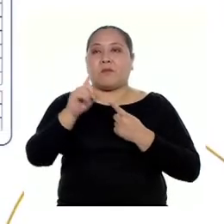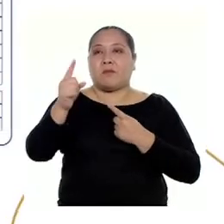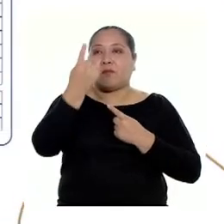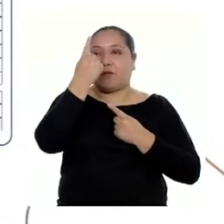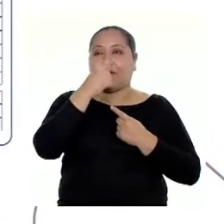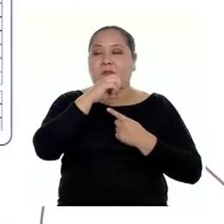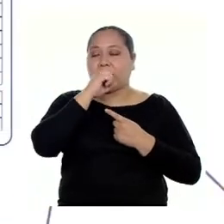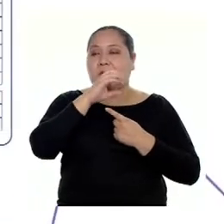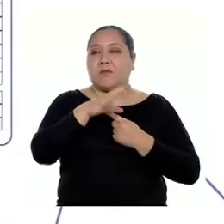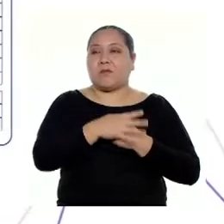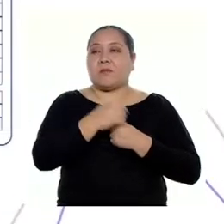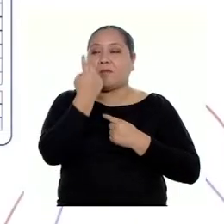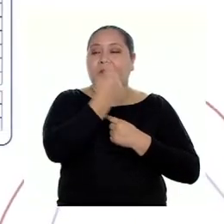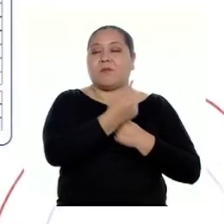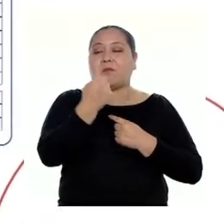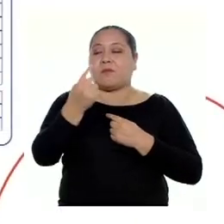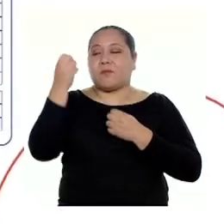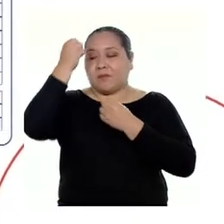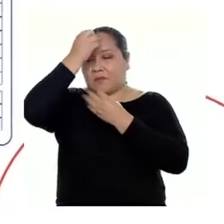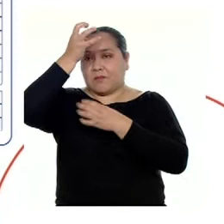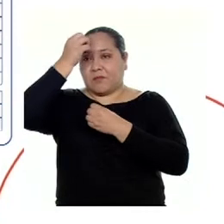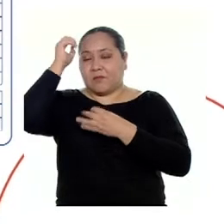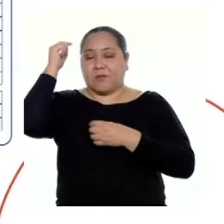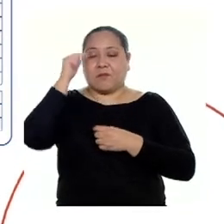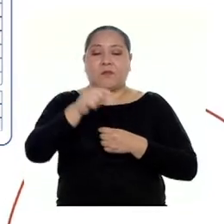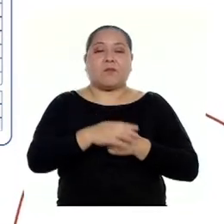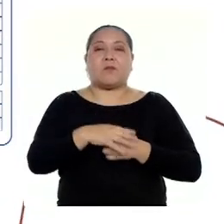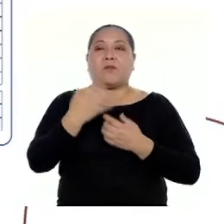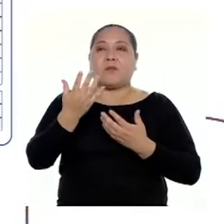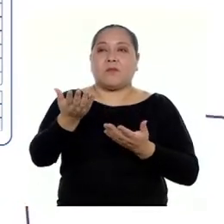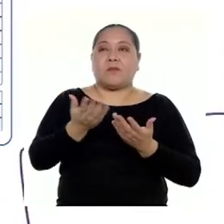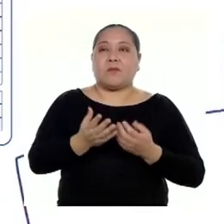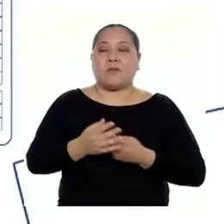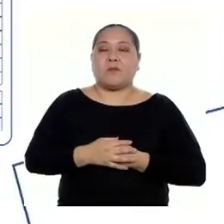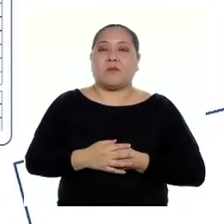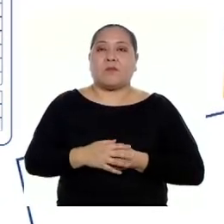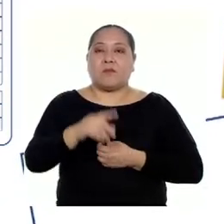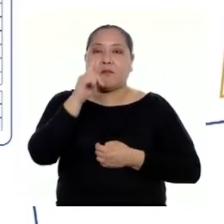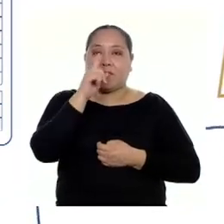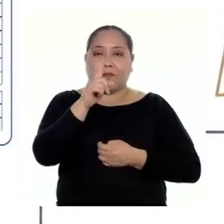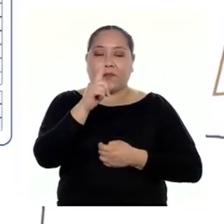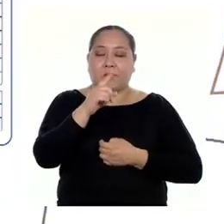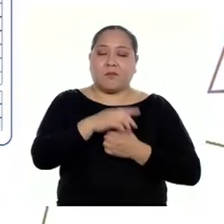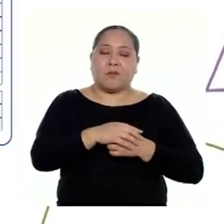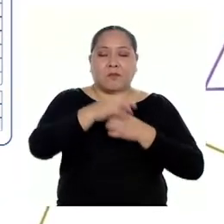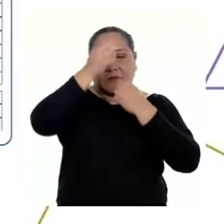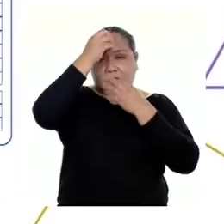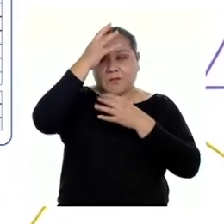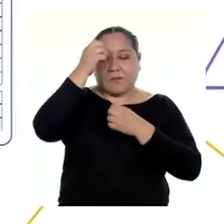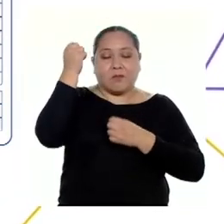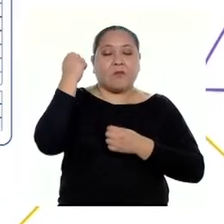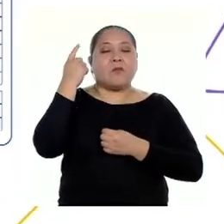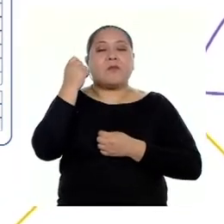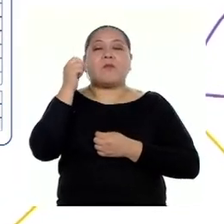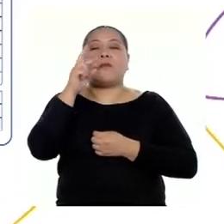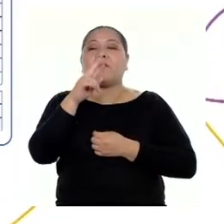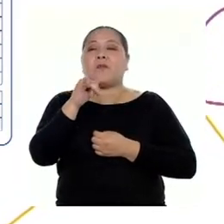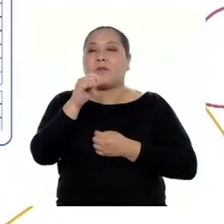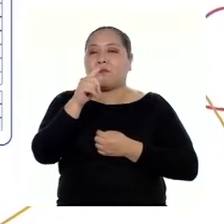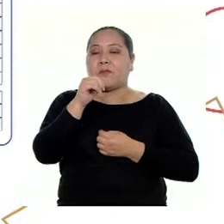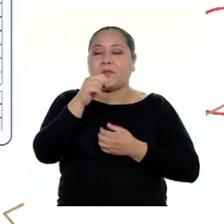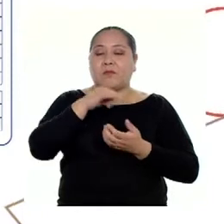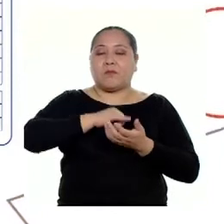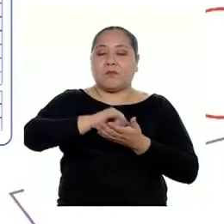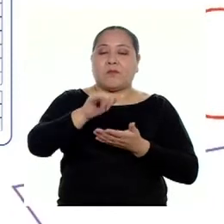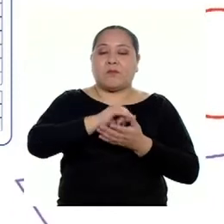identificar cada dato que tenemos en base a lo que nos han dado. Un primer dato puede ser comprender que Rita está